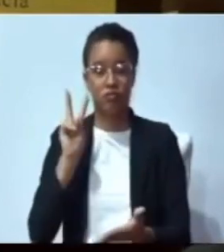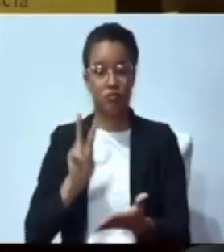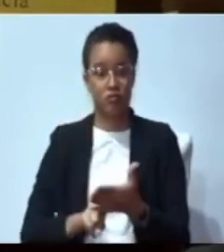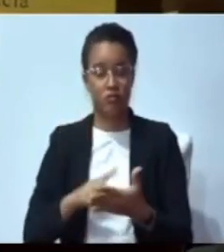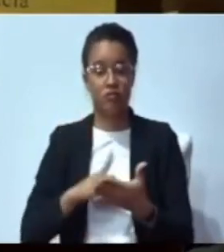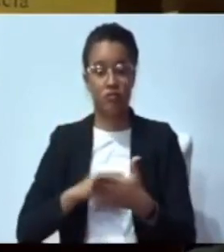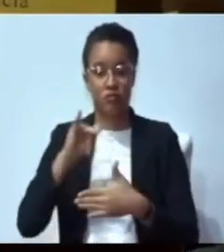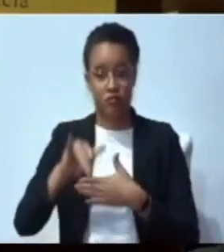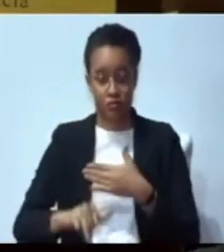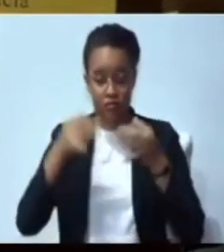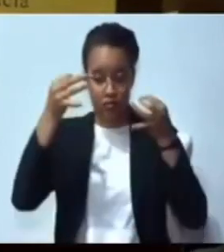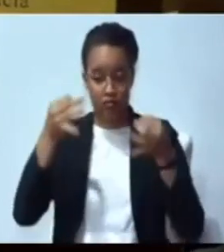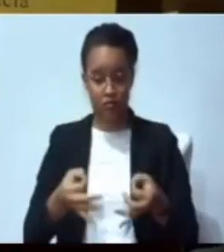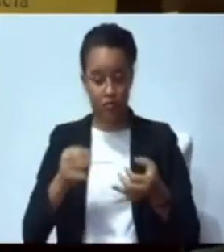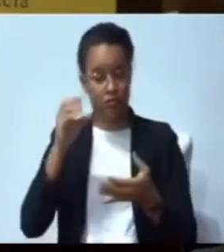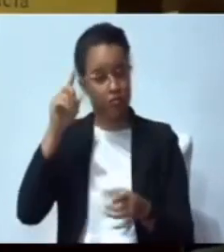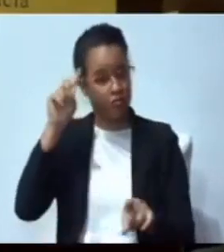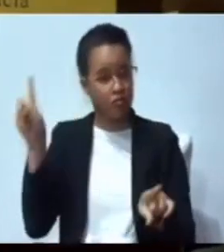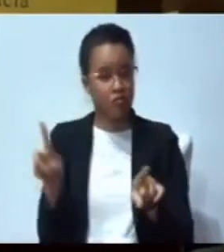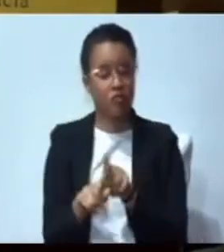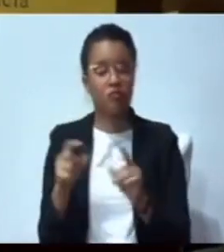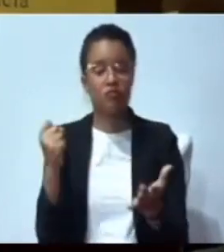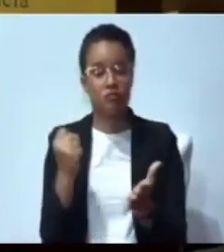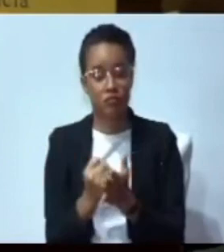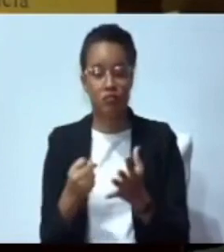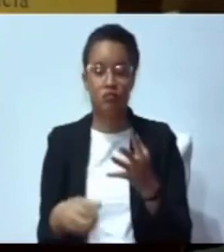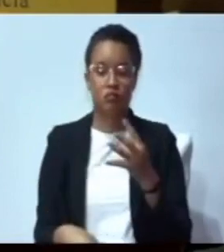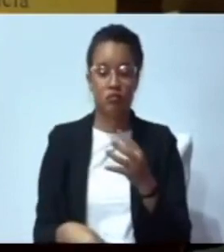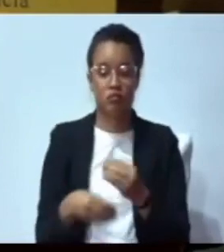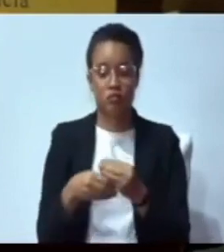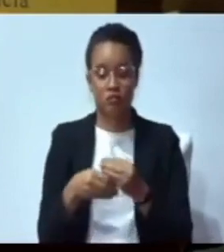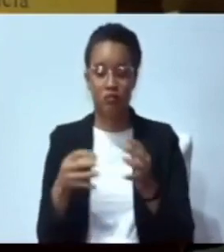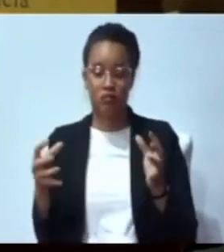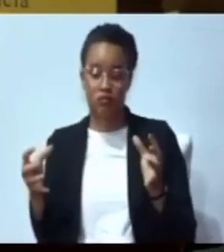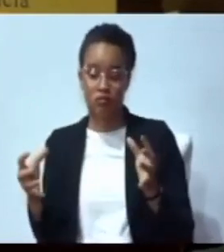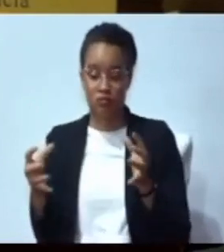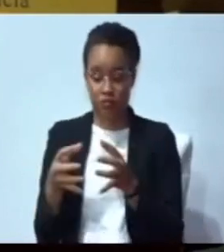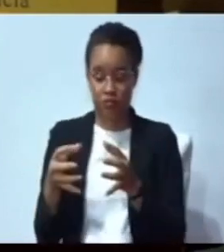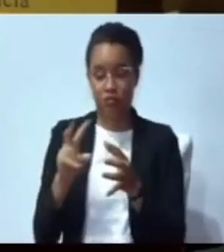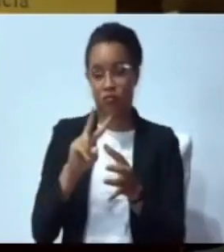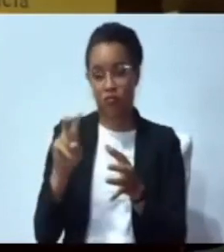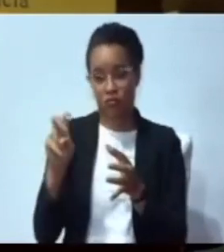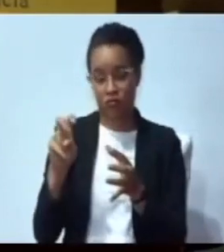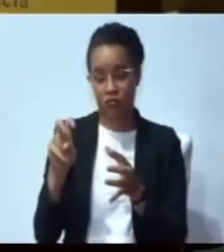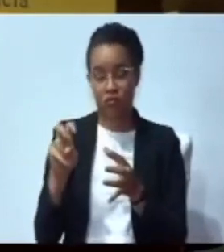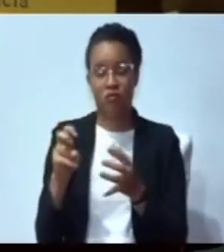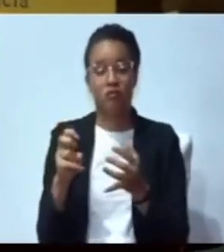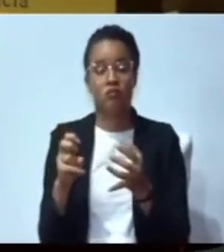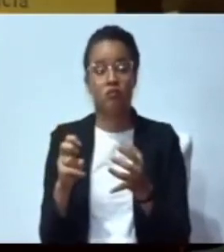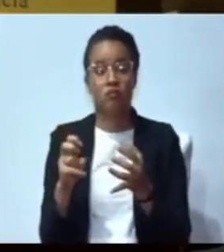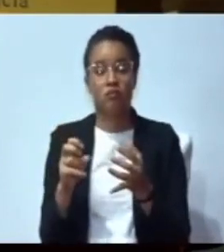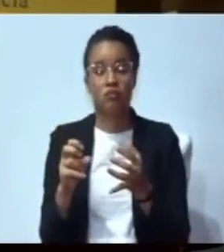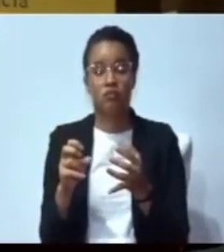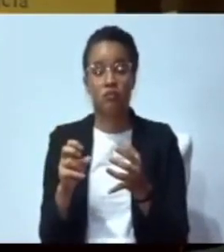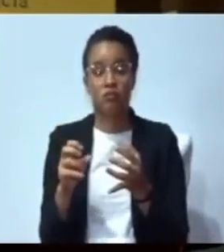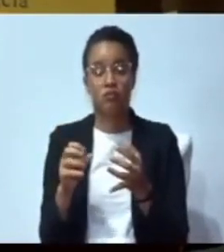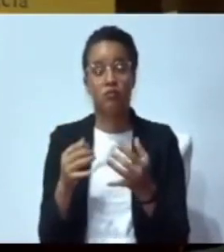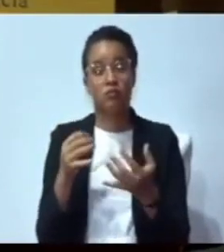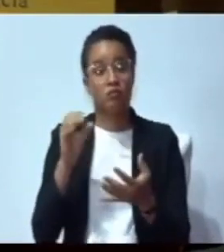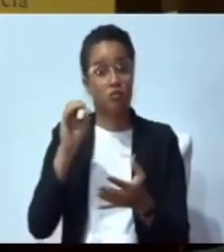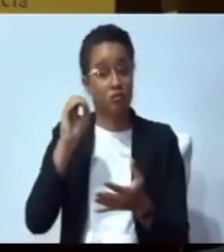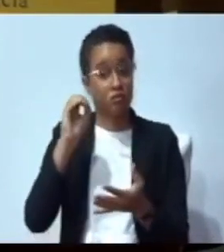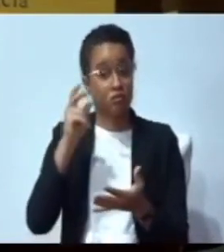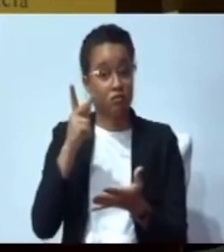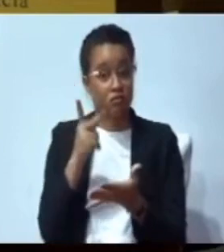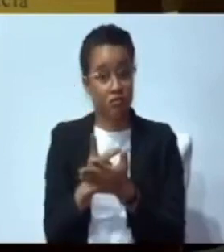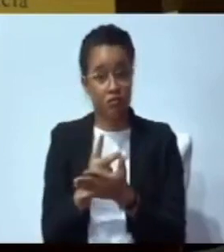resolución de contratos que agregado a las dos del grupo de 200, estaríamos aprobando